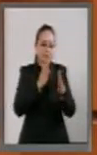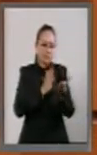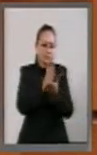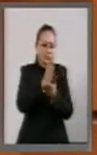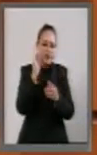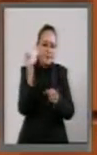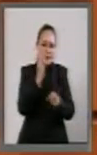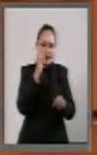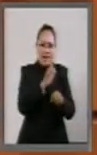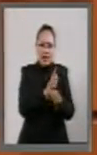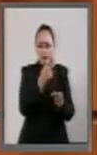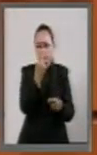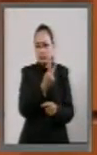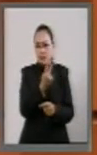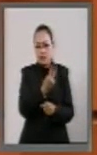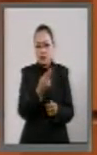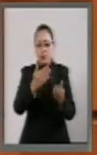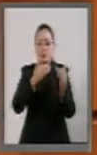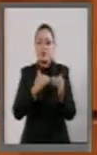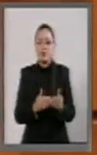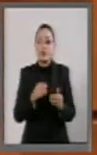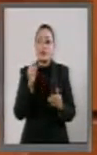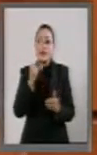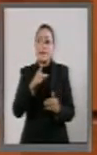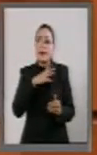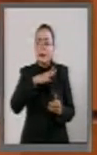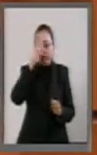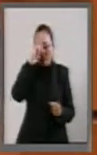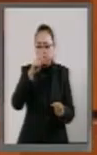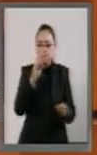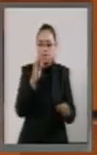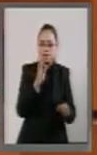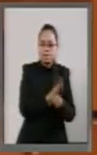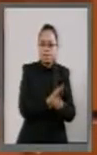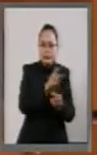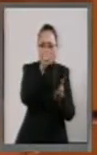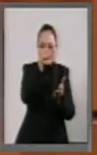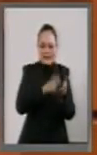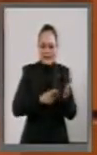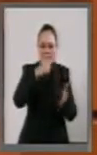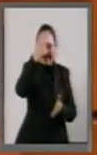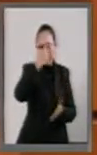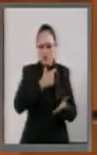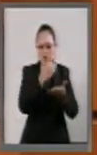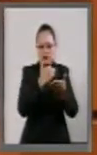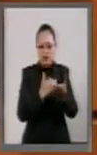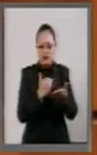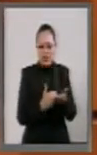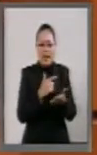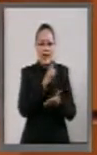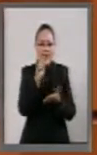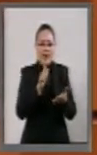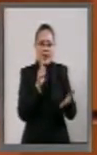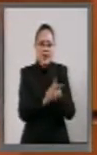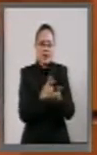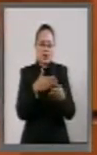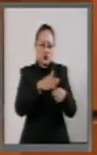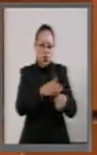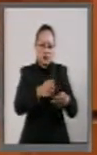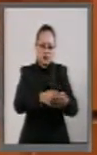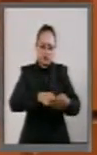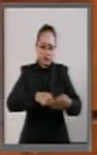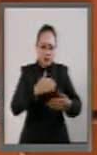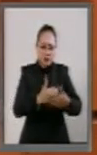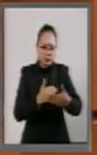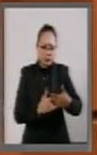Transparencia. También así la de protección de datos y la Ley General de Archivos, que va caminando y